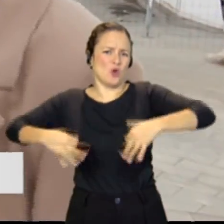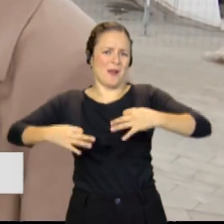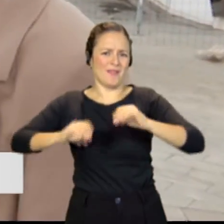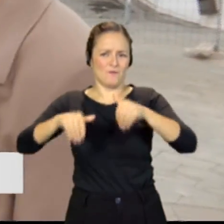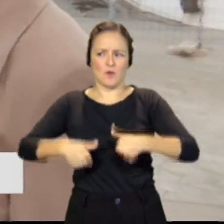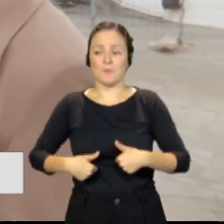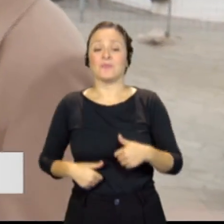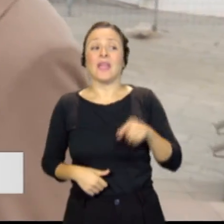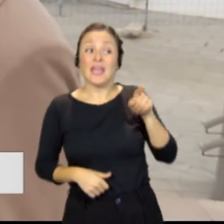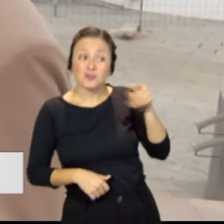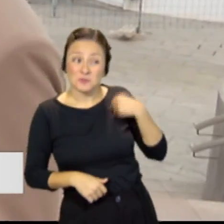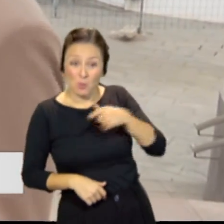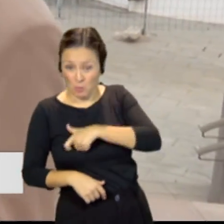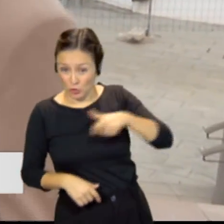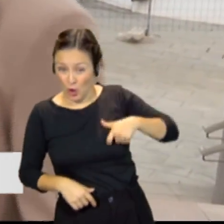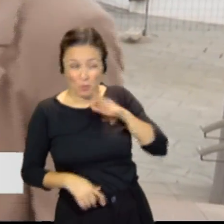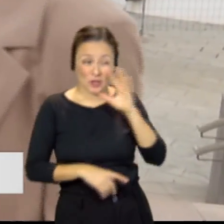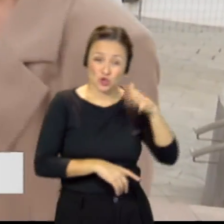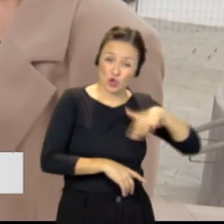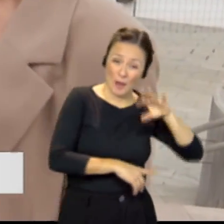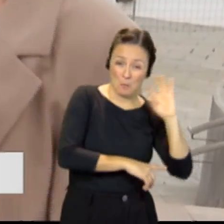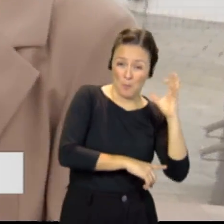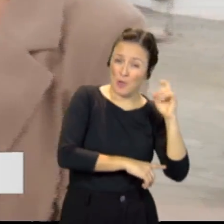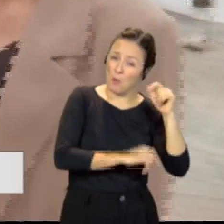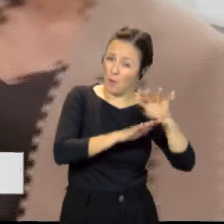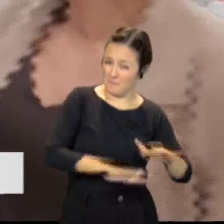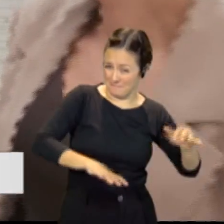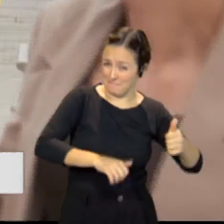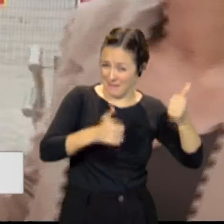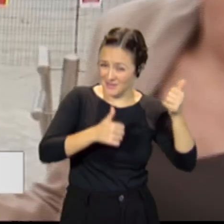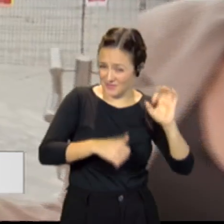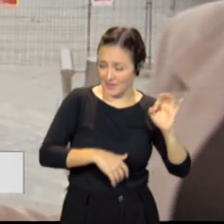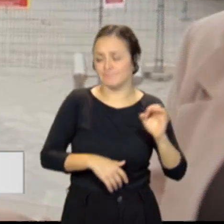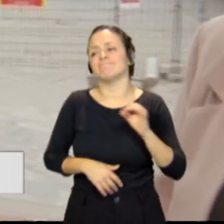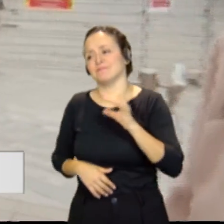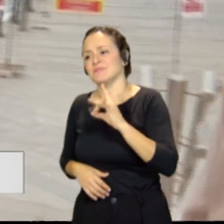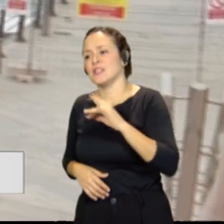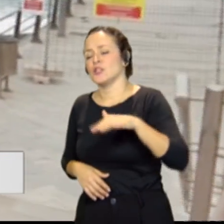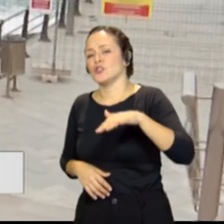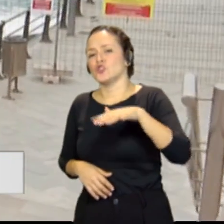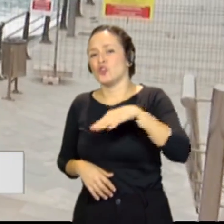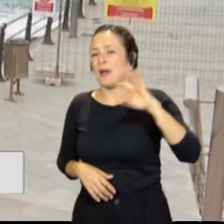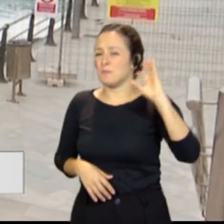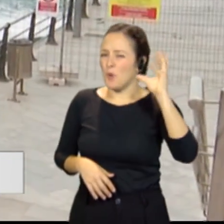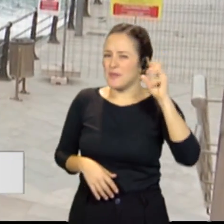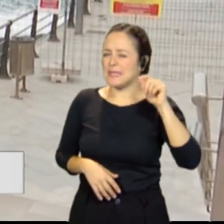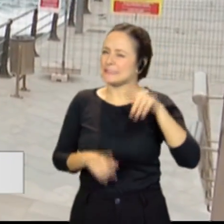Nados porque La Bombilla va un poquito más despacio. Sí, siempre hemos hablado que la situación de La Bombilla es más compleja,